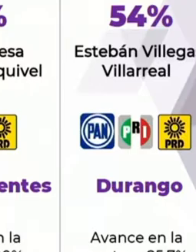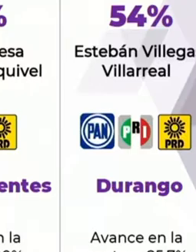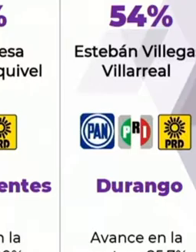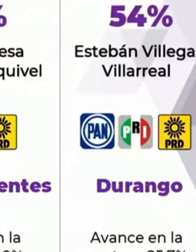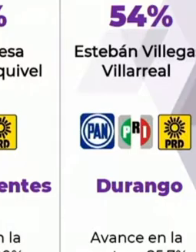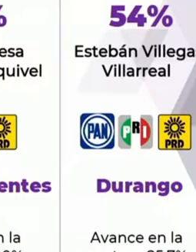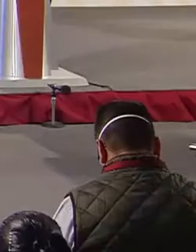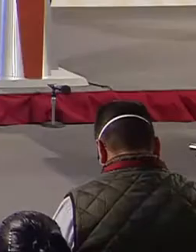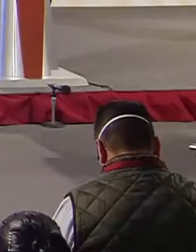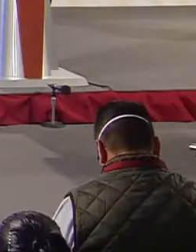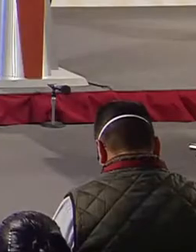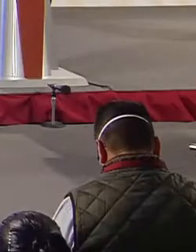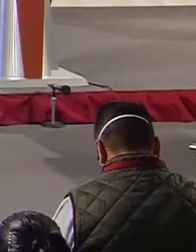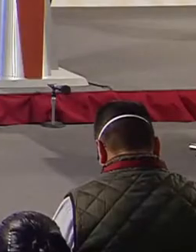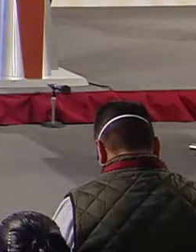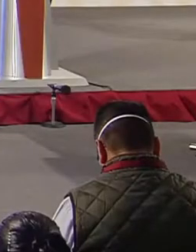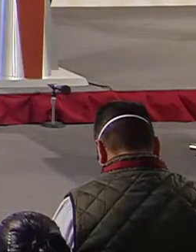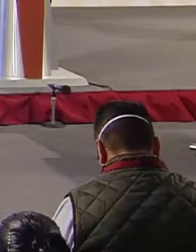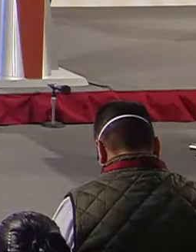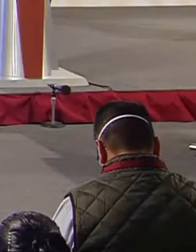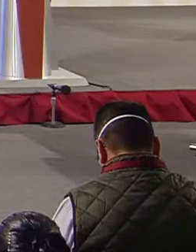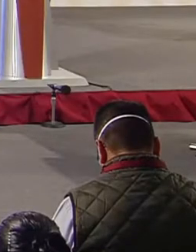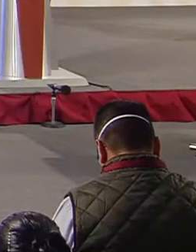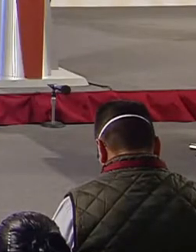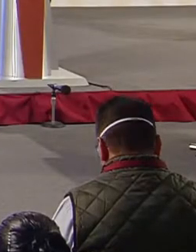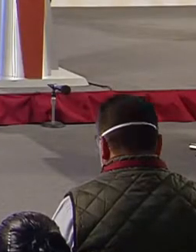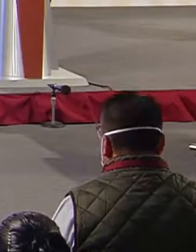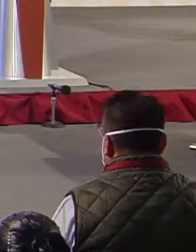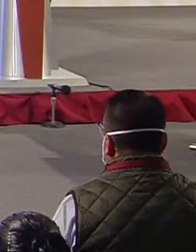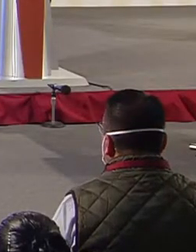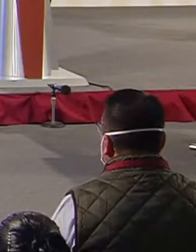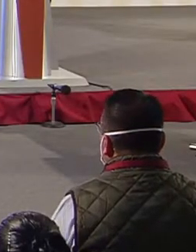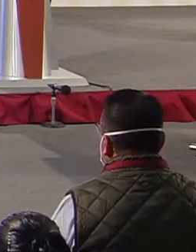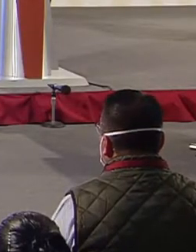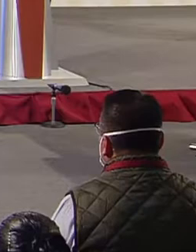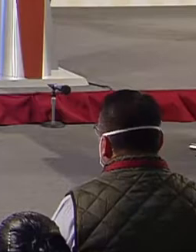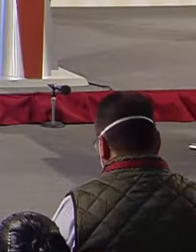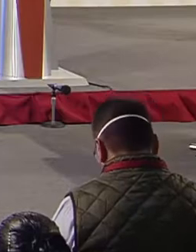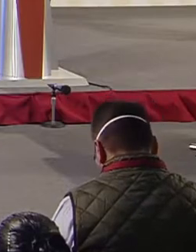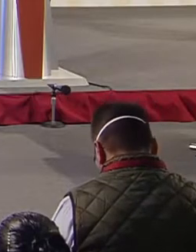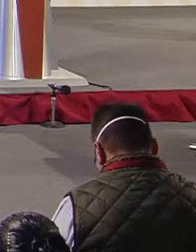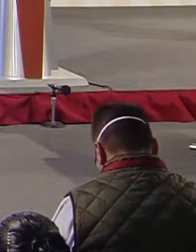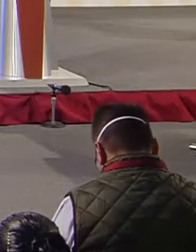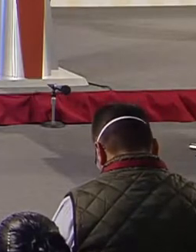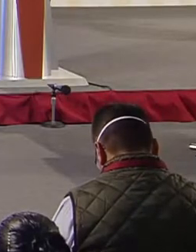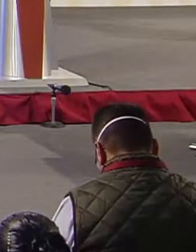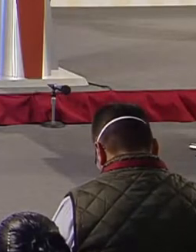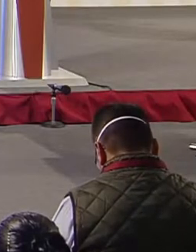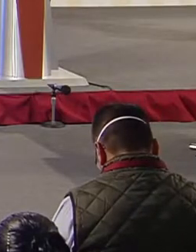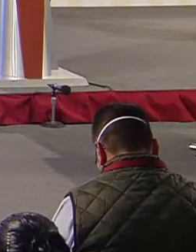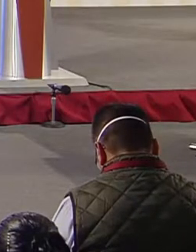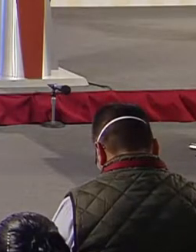la ventaja es de alrededor de 90 mil votos,